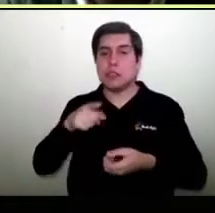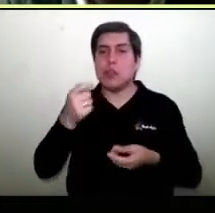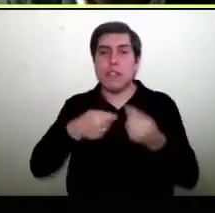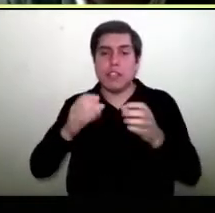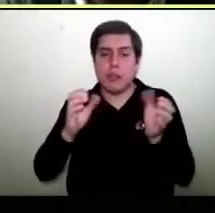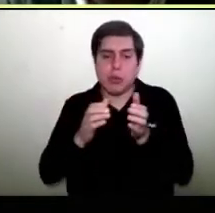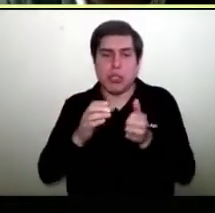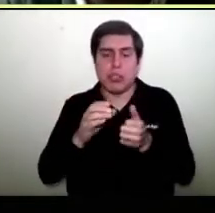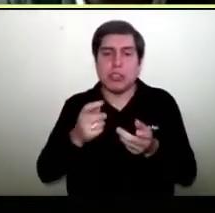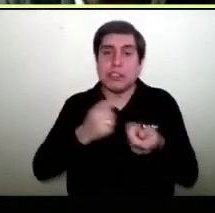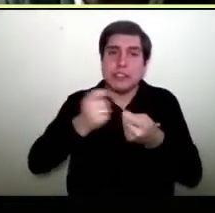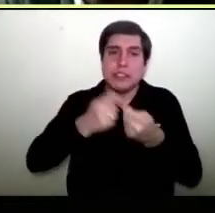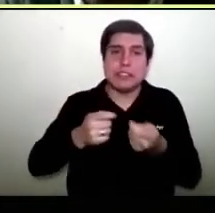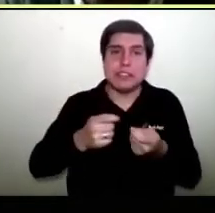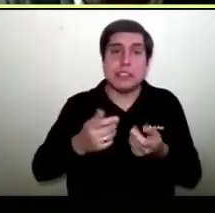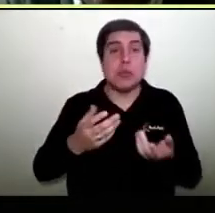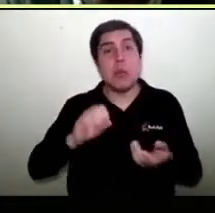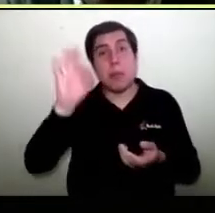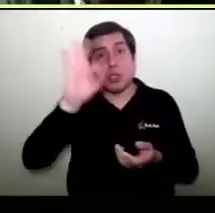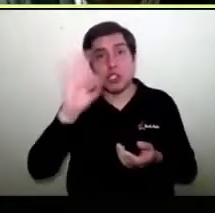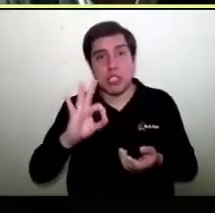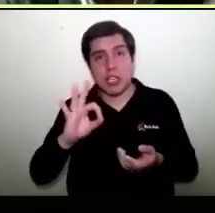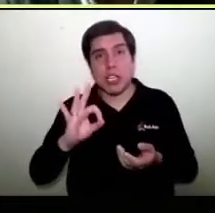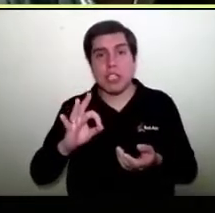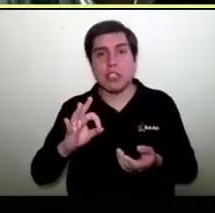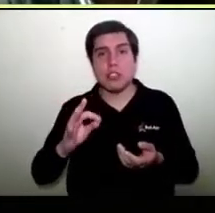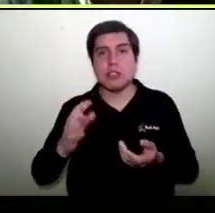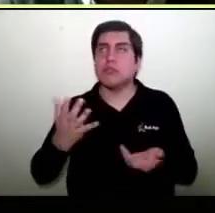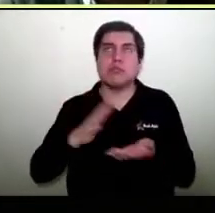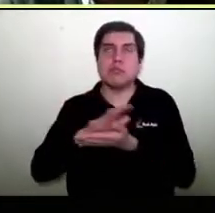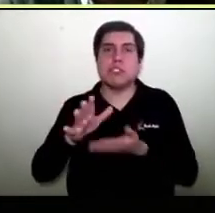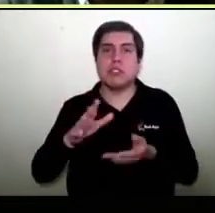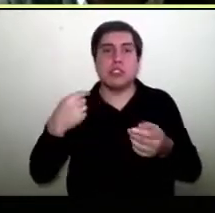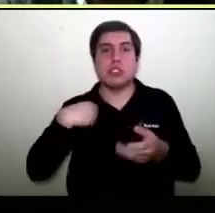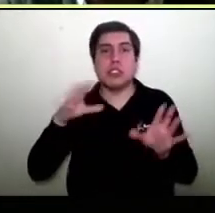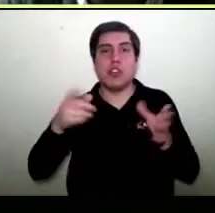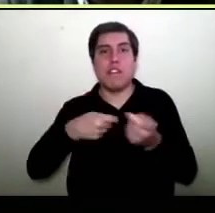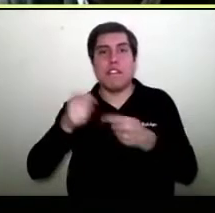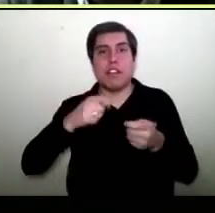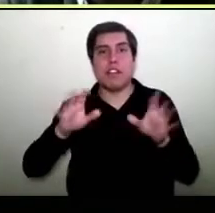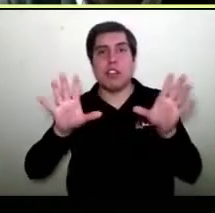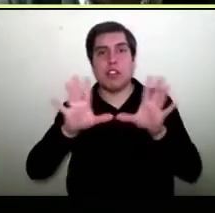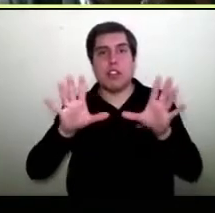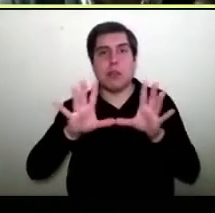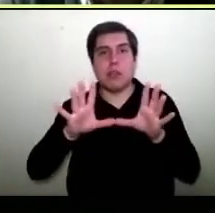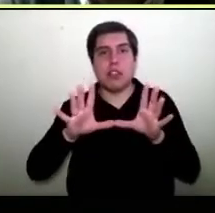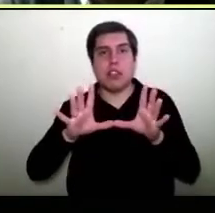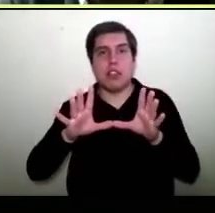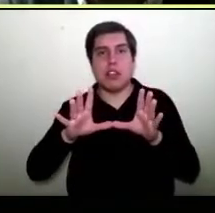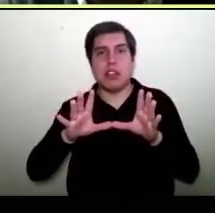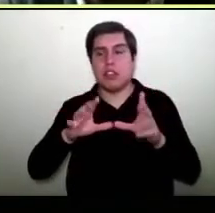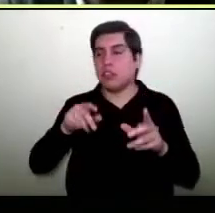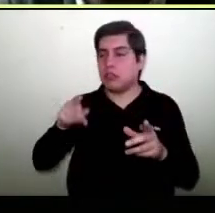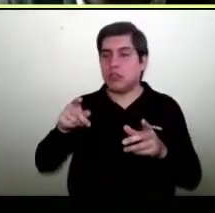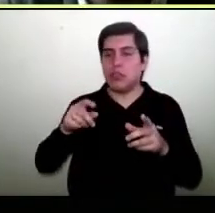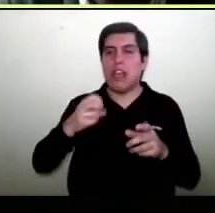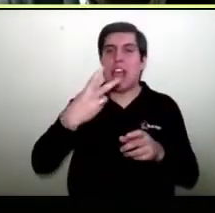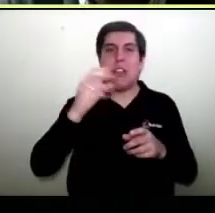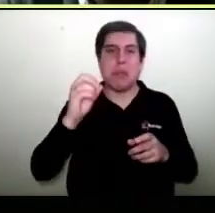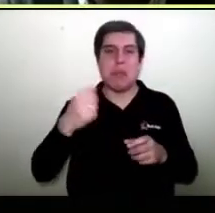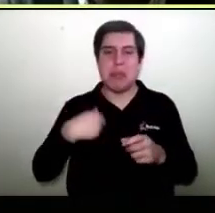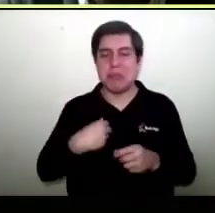porcentaje de tu venta. Cuando tú esperas vender, no sé, 10.000 pesos y se van a quedar con el 20%, se van a quedar con 2.000, se van a quedar con 8.000.